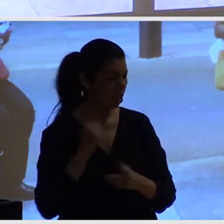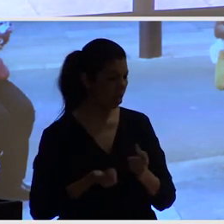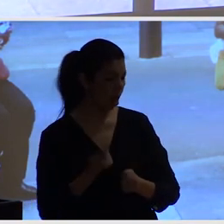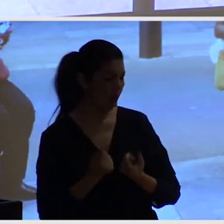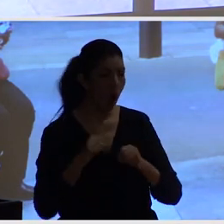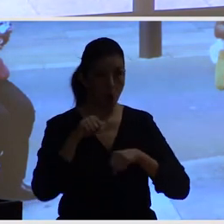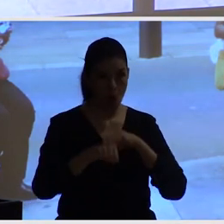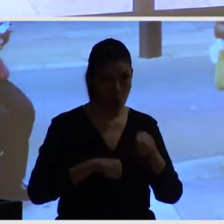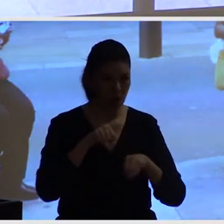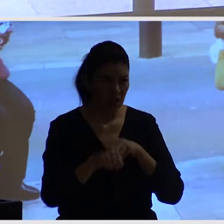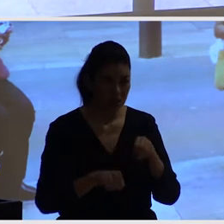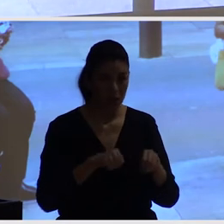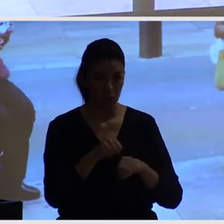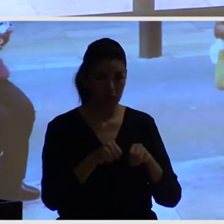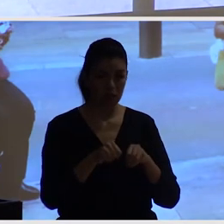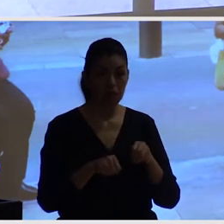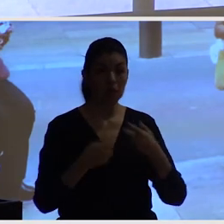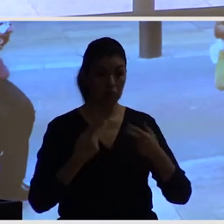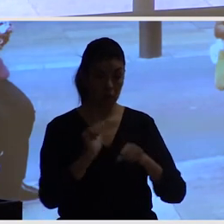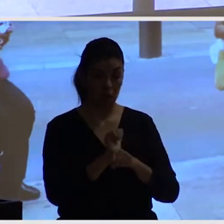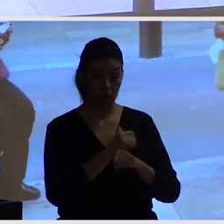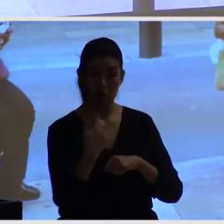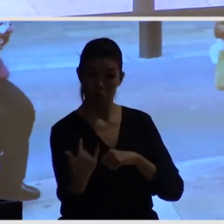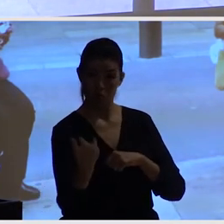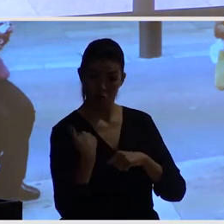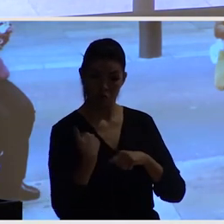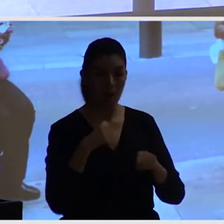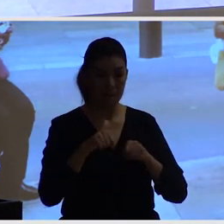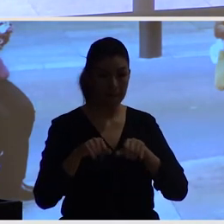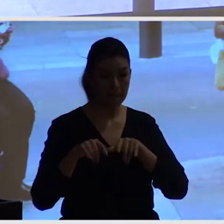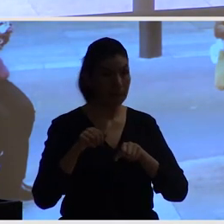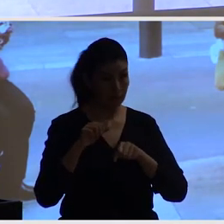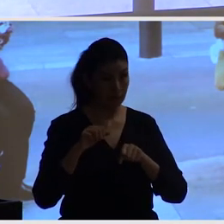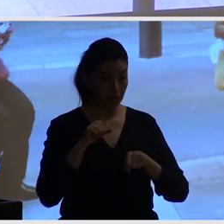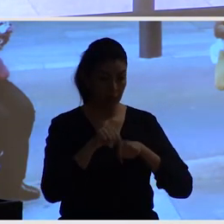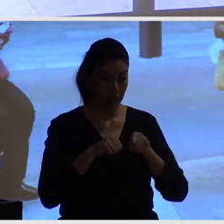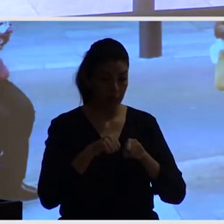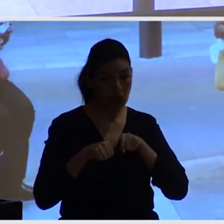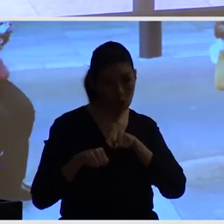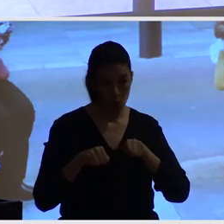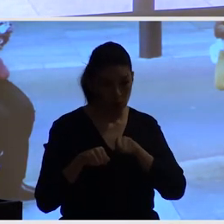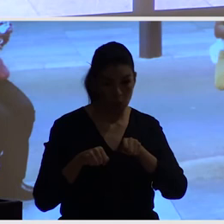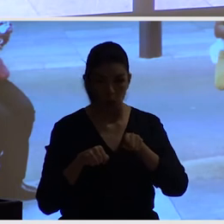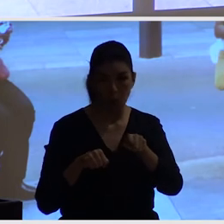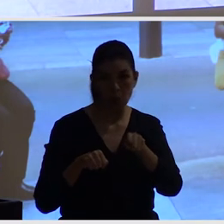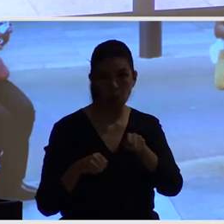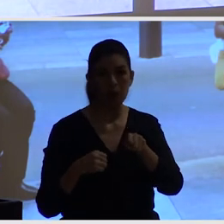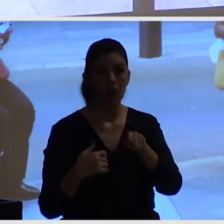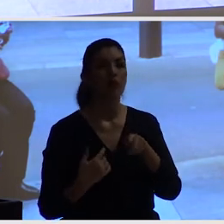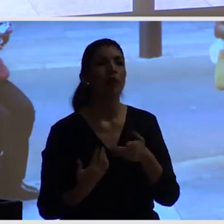respuesta como diseñador sería, a pesar de lo que decidimos sobre si las bicicletas pueden o no pueden, si las bicicletas van en el sentido contrario,